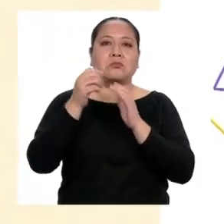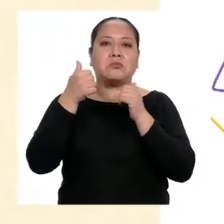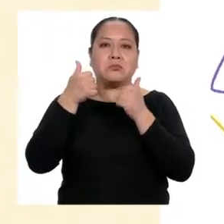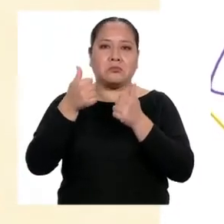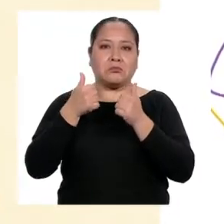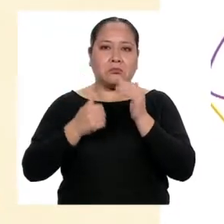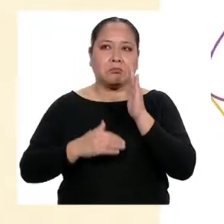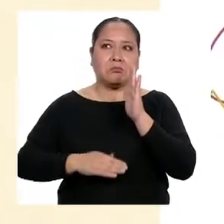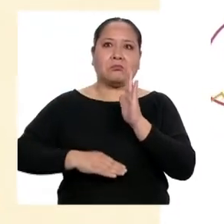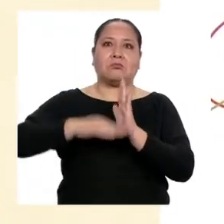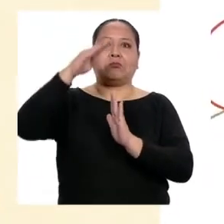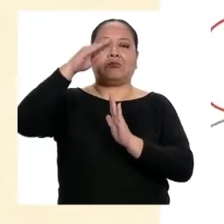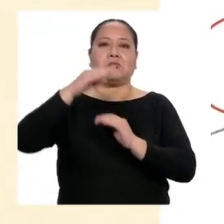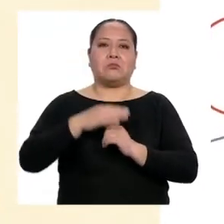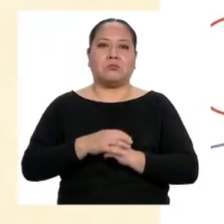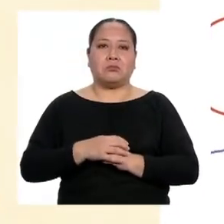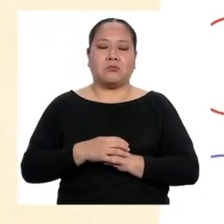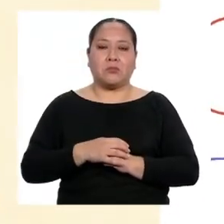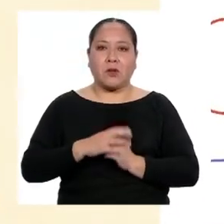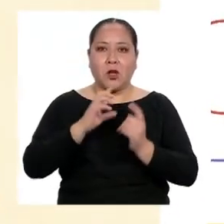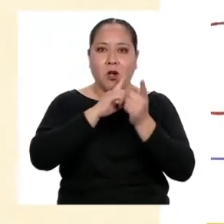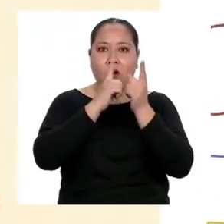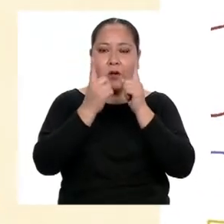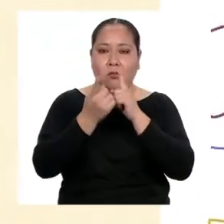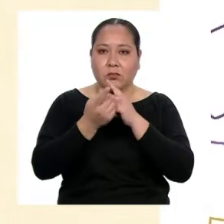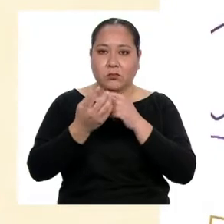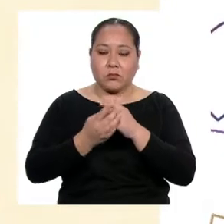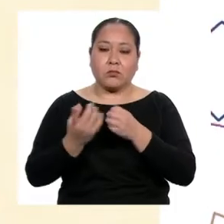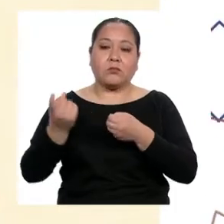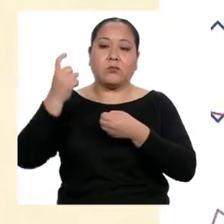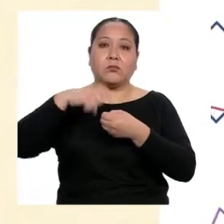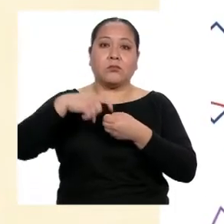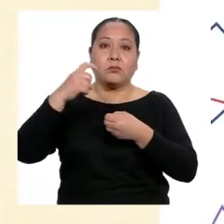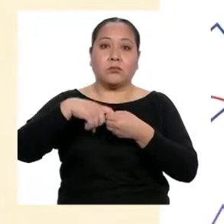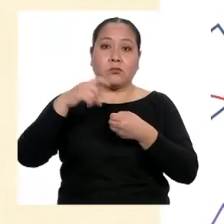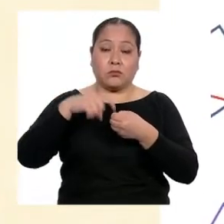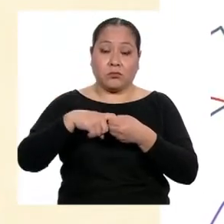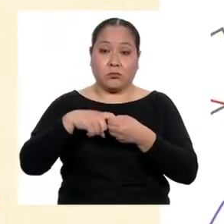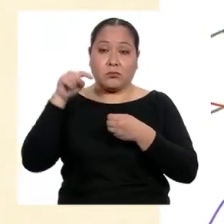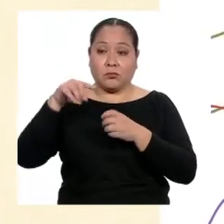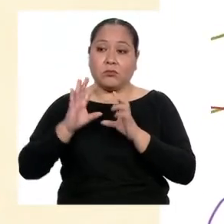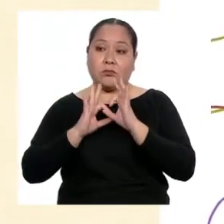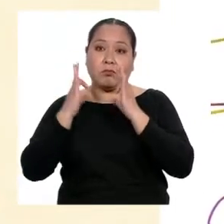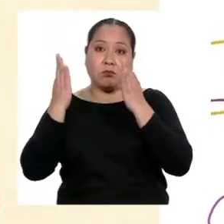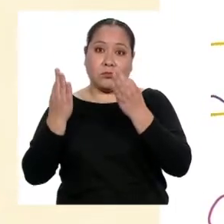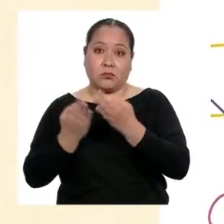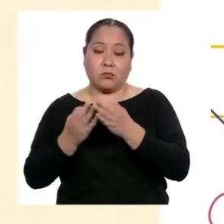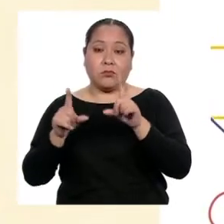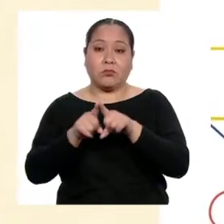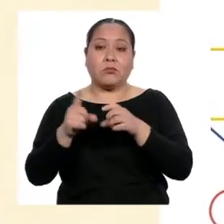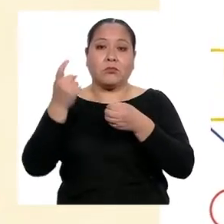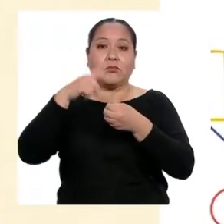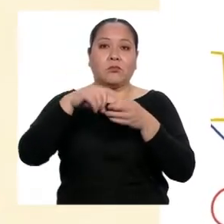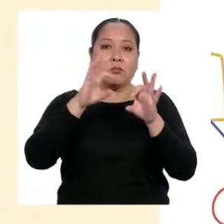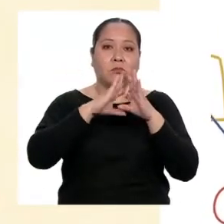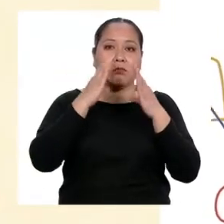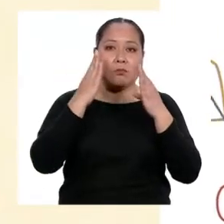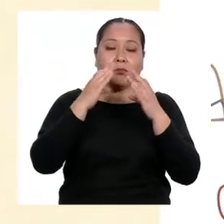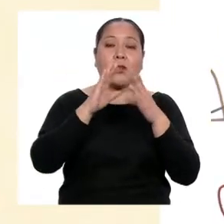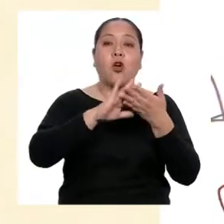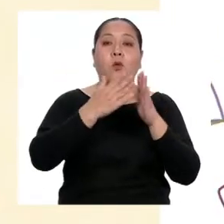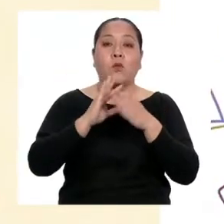inimaginables, convirtiéndose en integrantes plenos de sus familias y comunidades, con